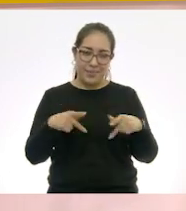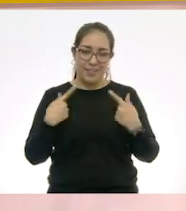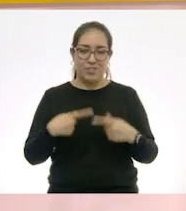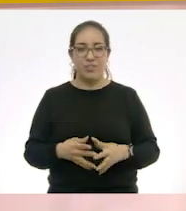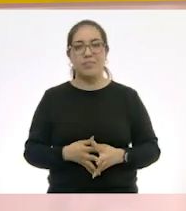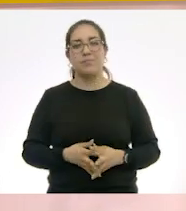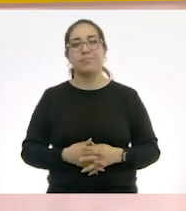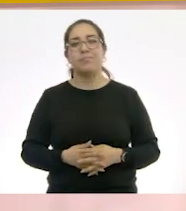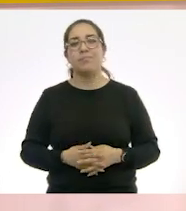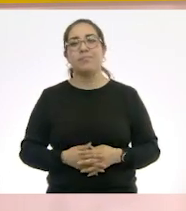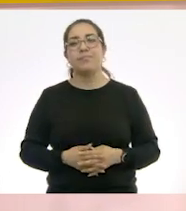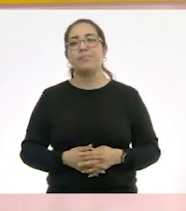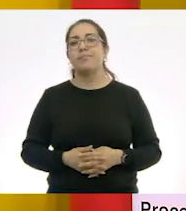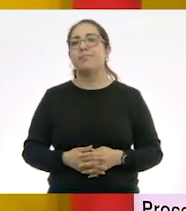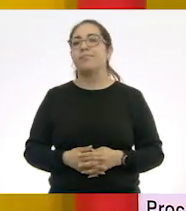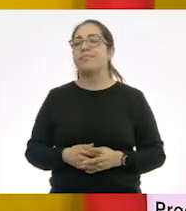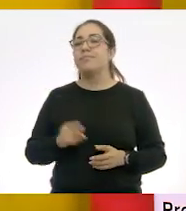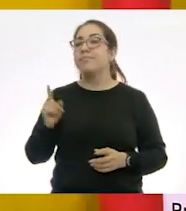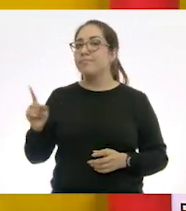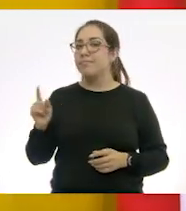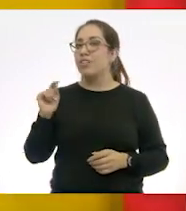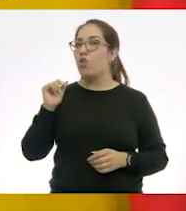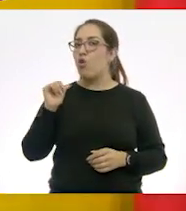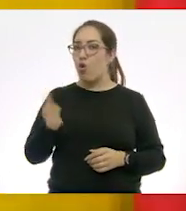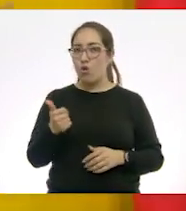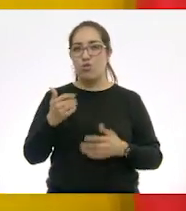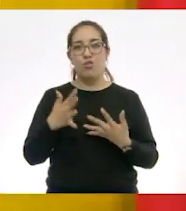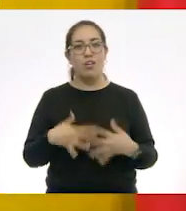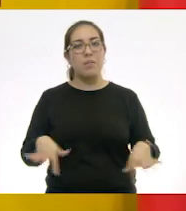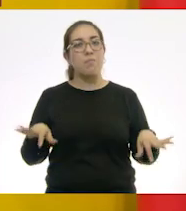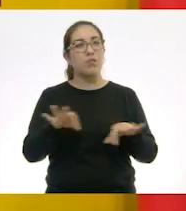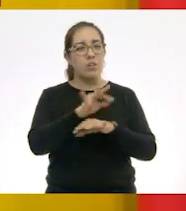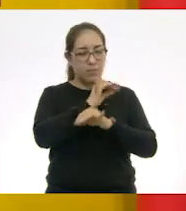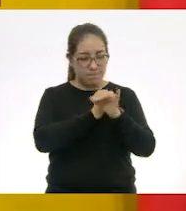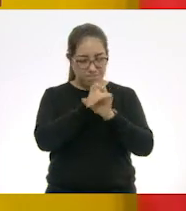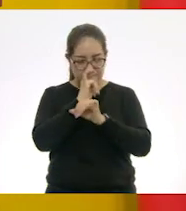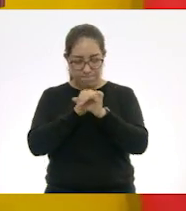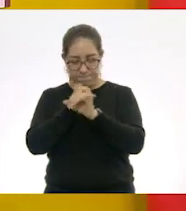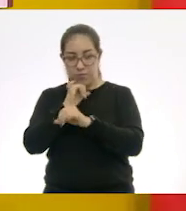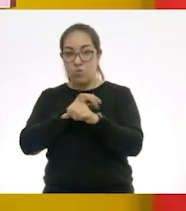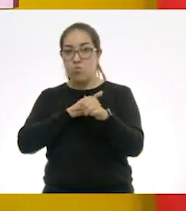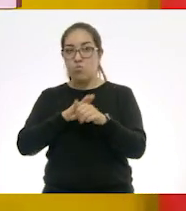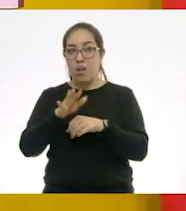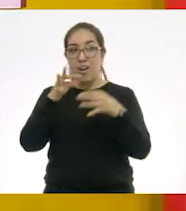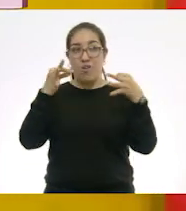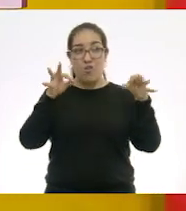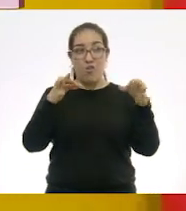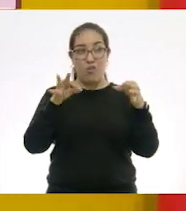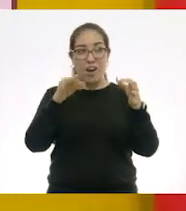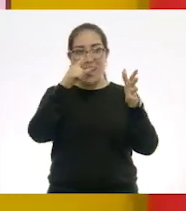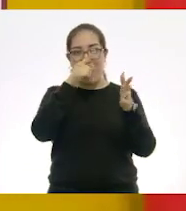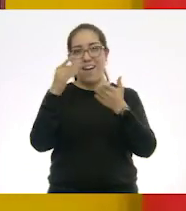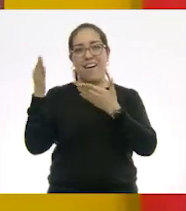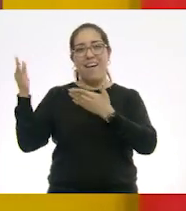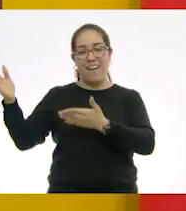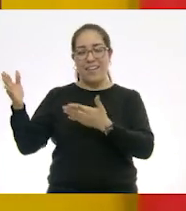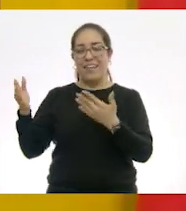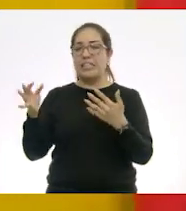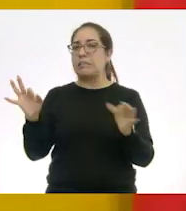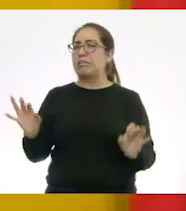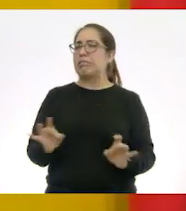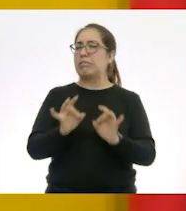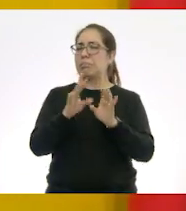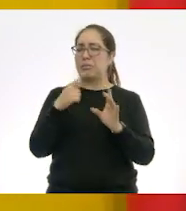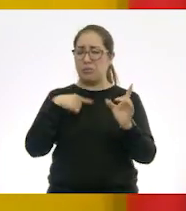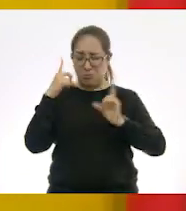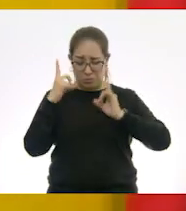que yo encontré. ¿Y sabe cuál va a ser nuestra arma secreta como investigadores? Tener las fichas a la mano. Porque así, si de repente